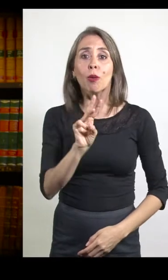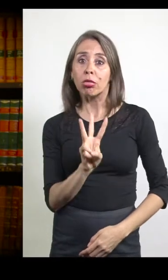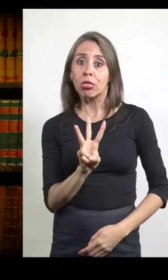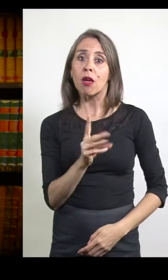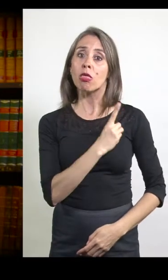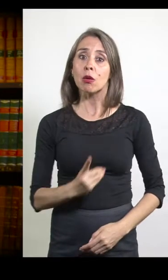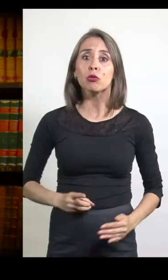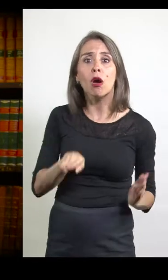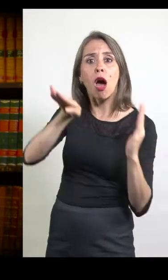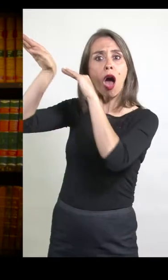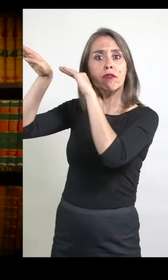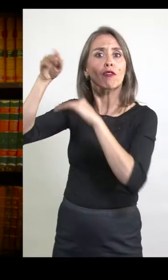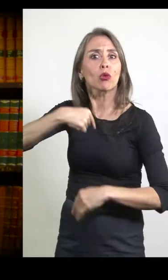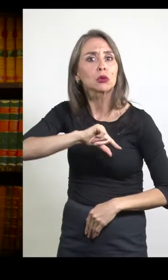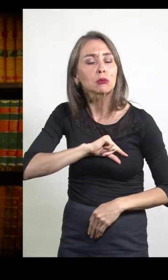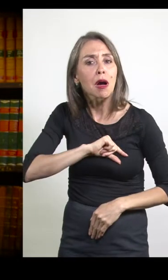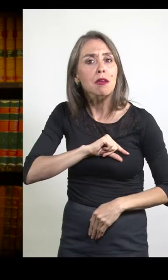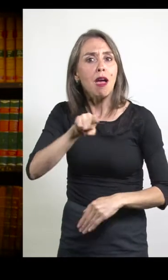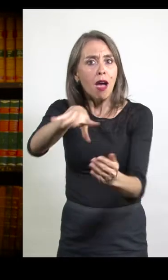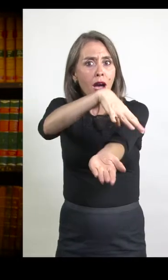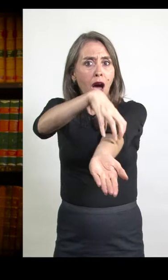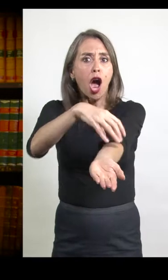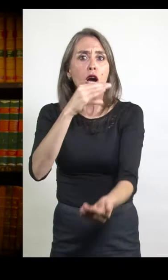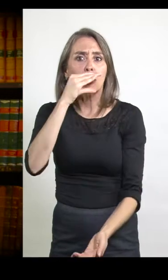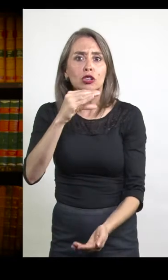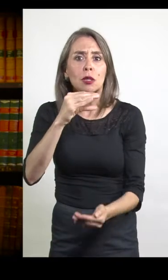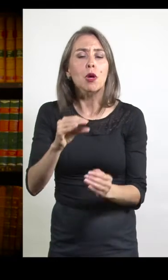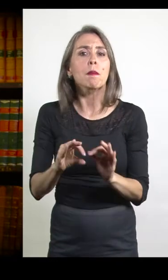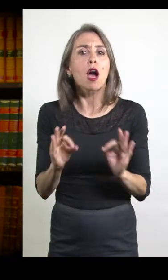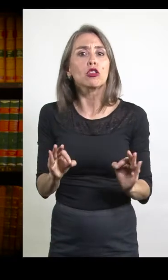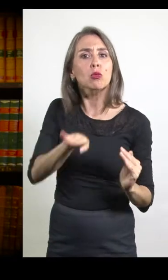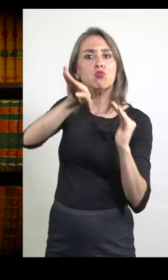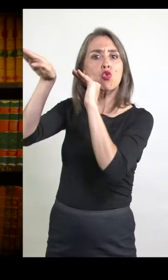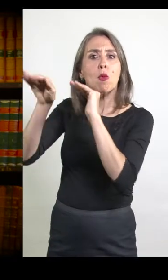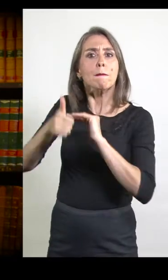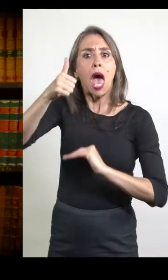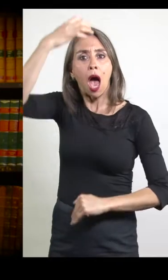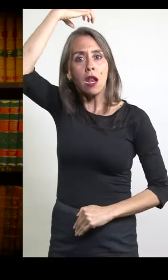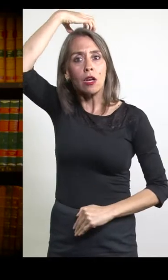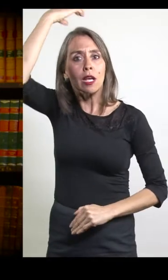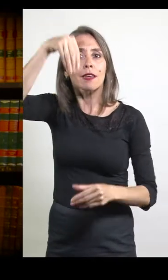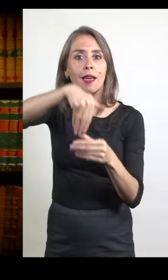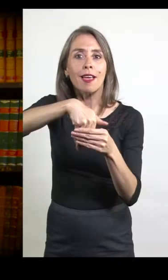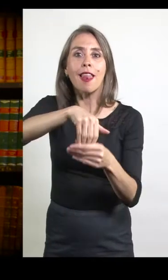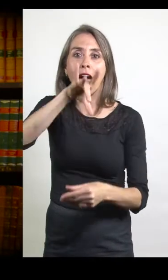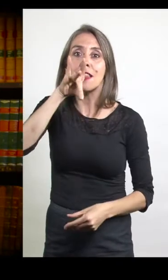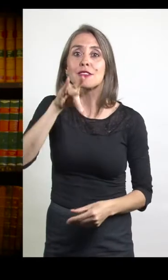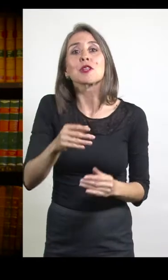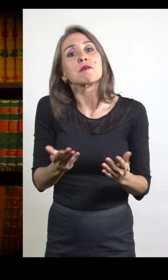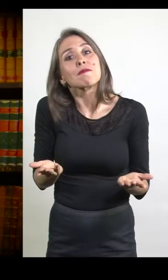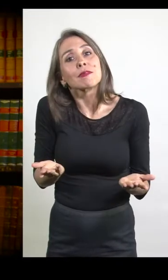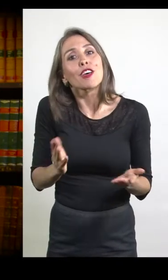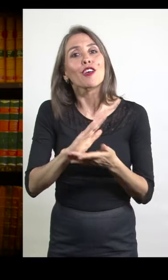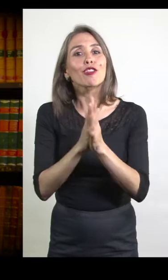pro-hispanos. Fue tal vez la zona más conservadora o más realista del país en estas elecciones. Pero bien,